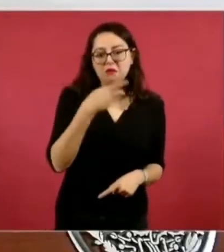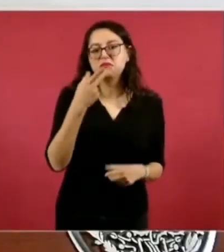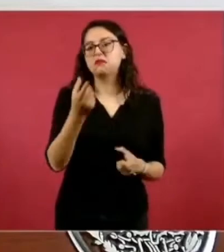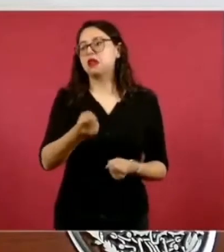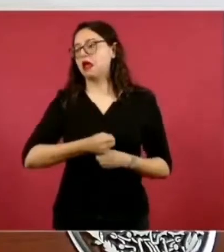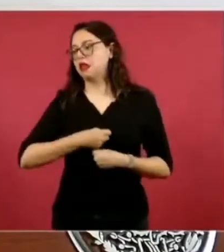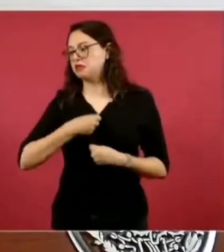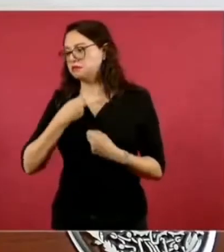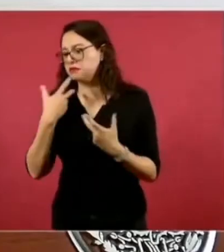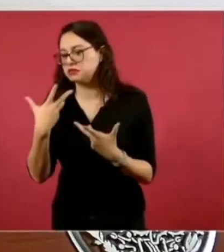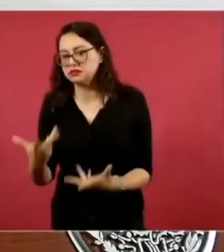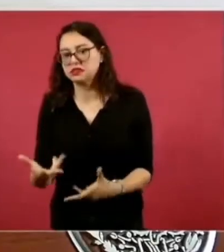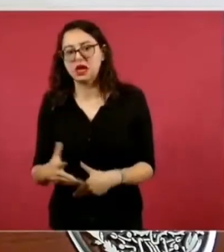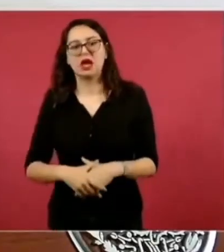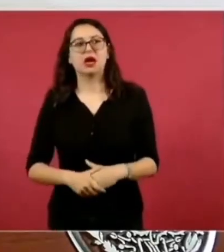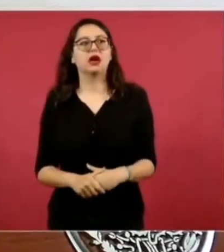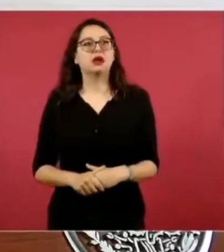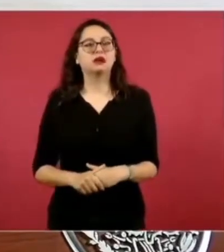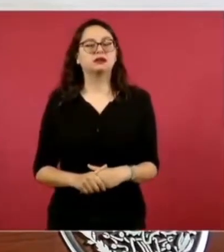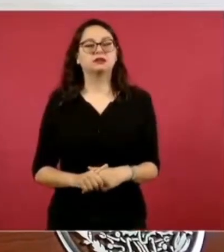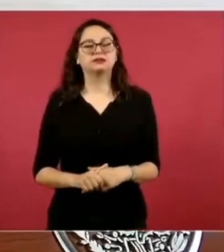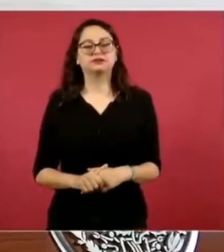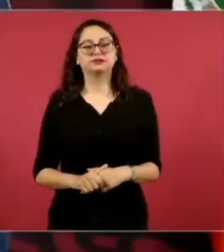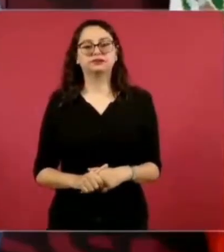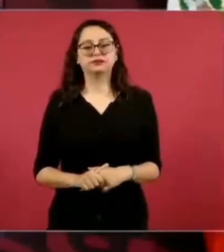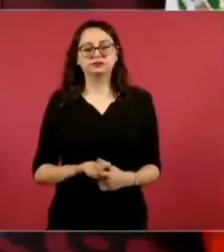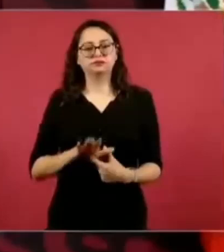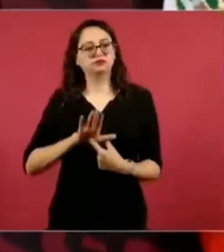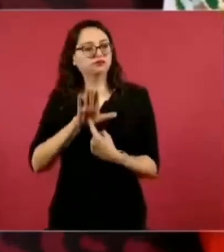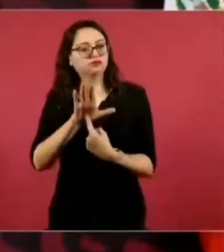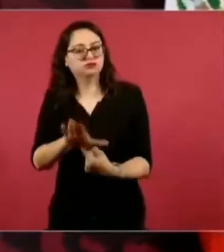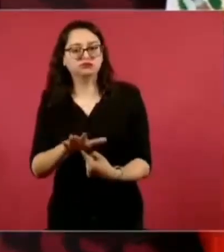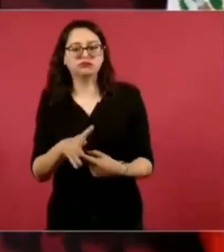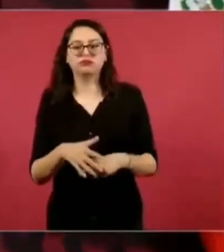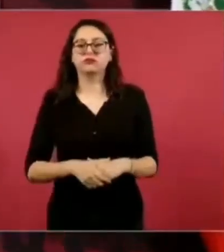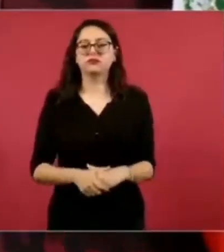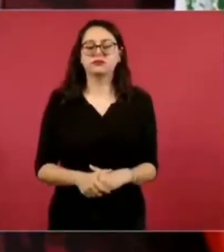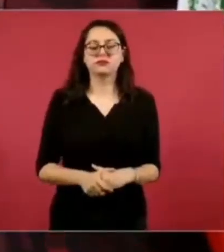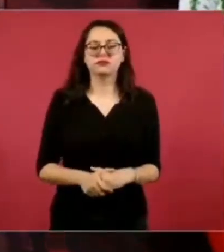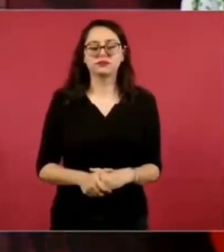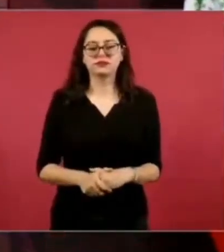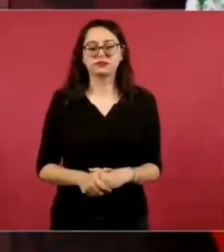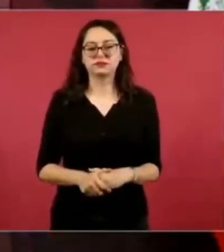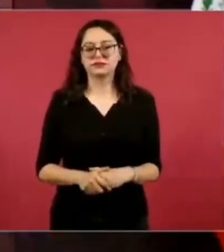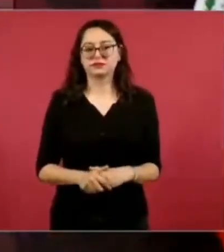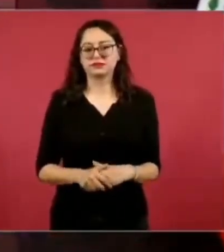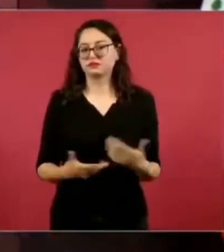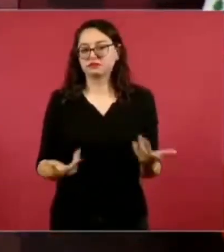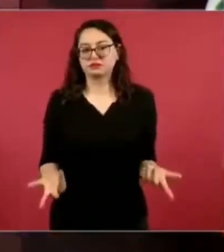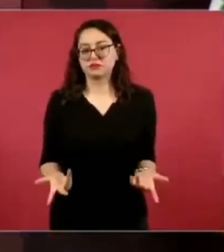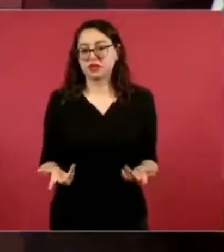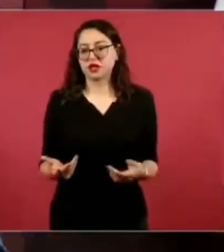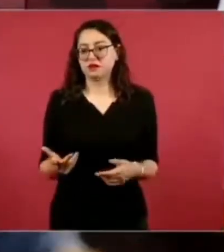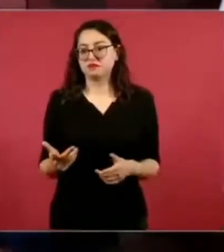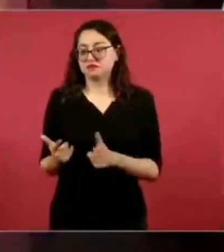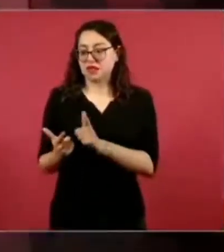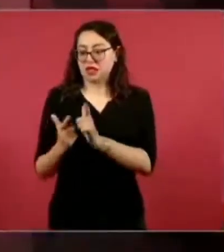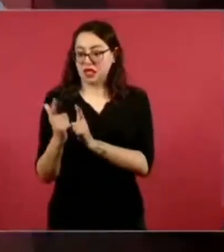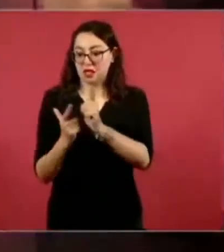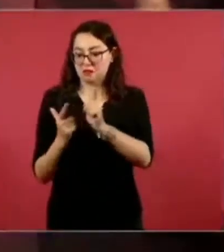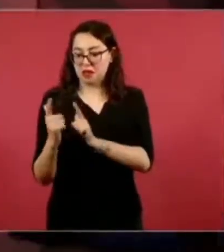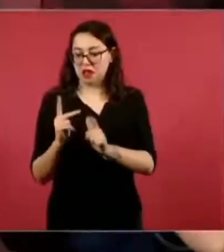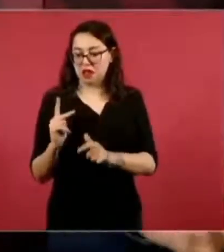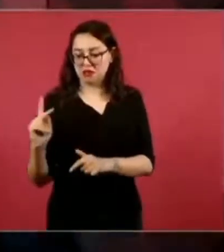manifestarse, no somos gemelos hasta en las